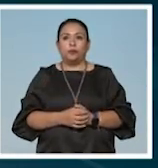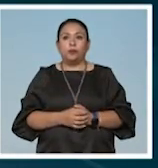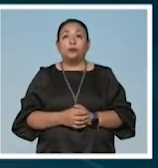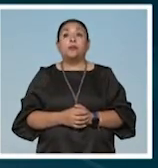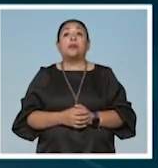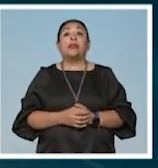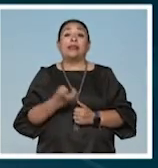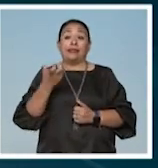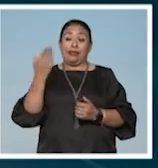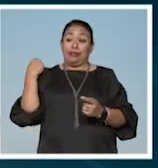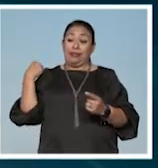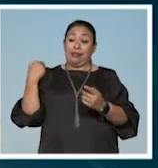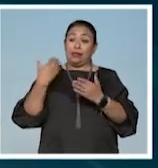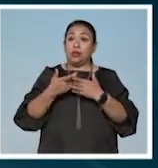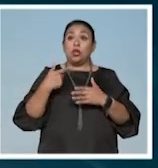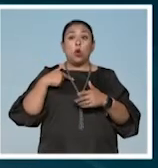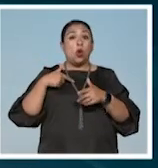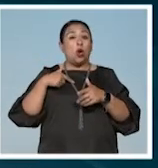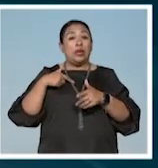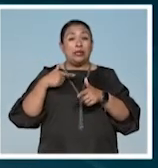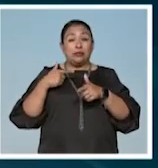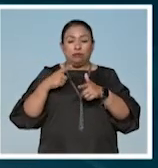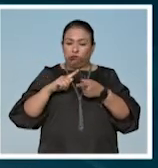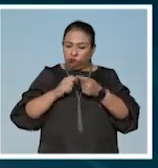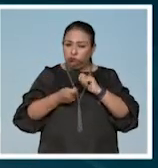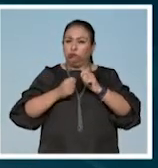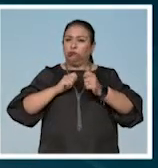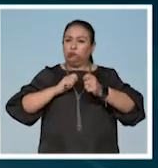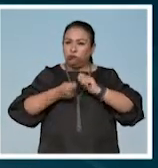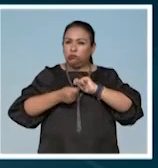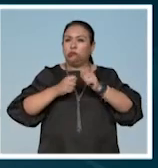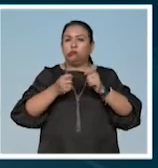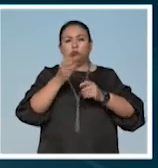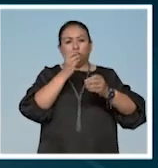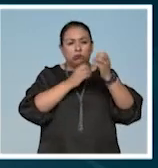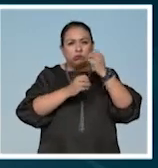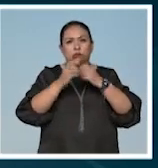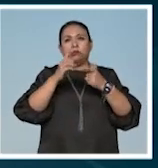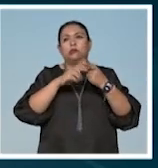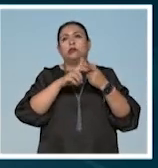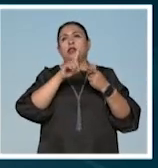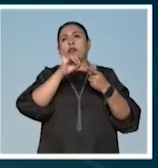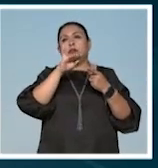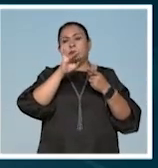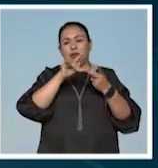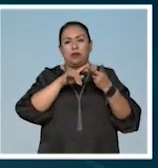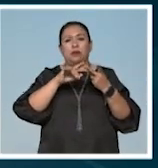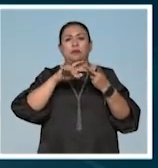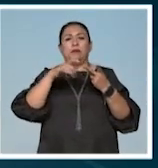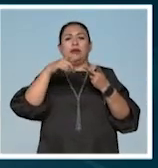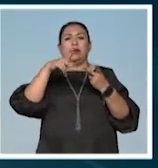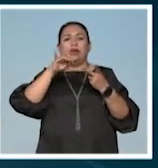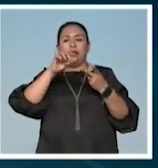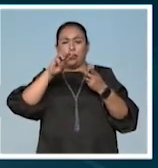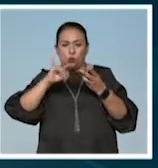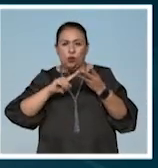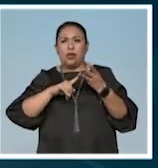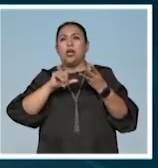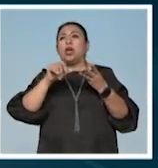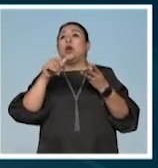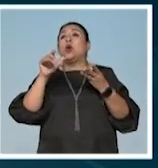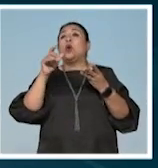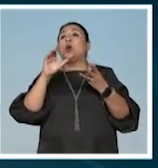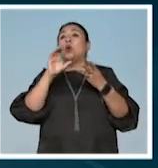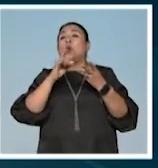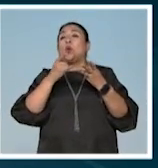y desde entonces no he parado de traducir y de montar obras suyas el canto del dime dime kiwi el puento